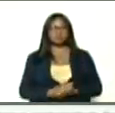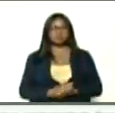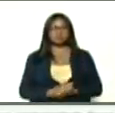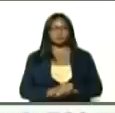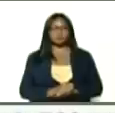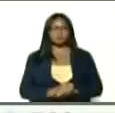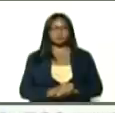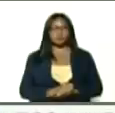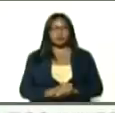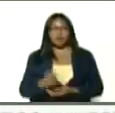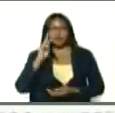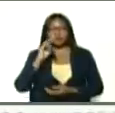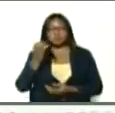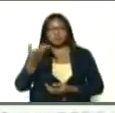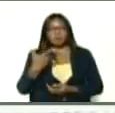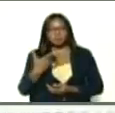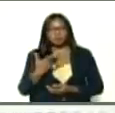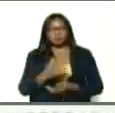aquí me manda, mira Héctor,